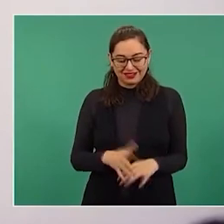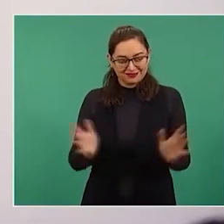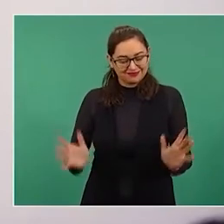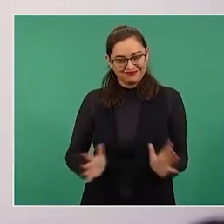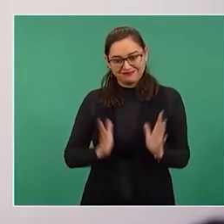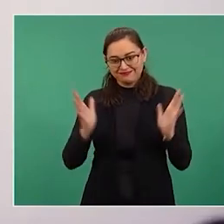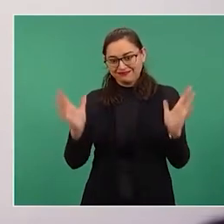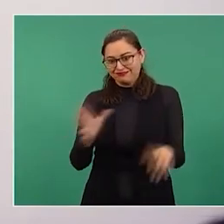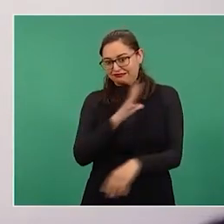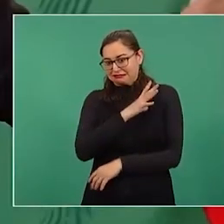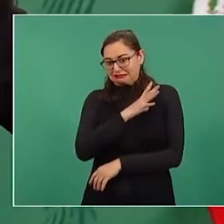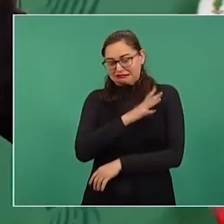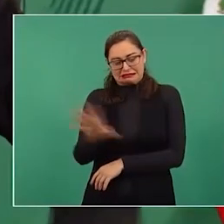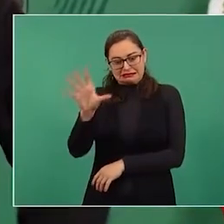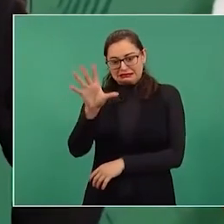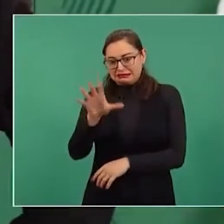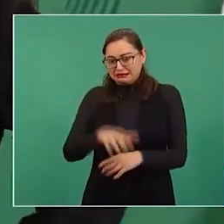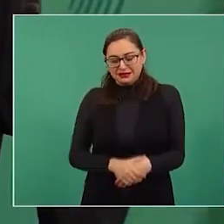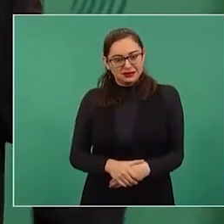ese fue uno,